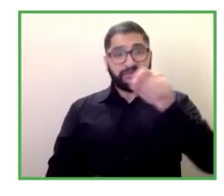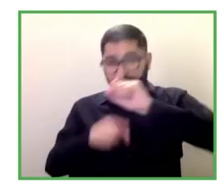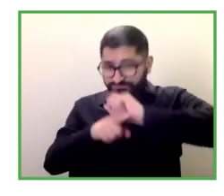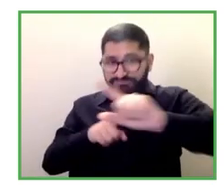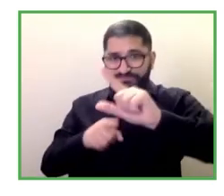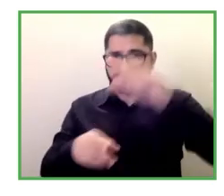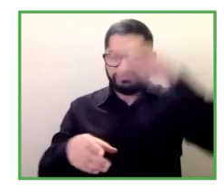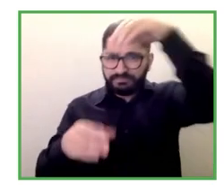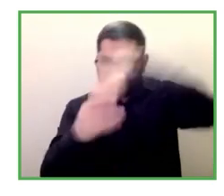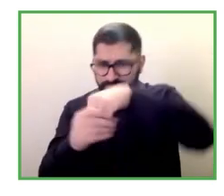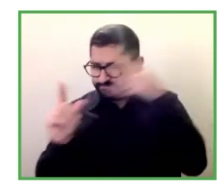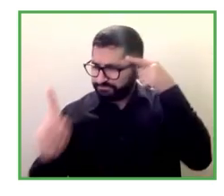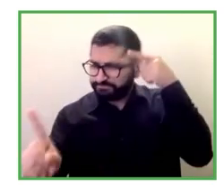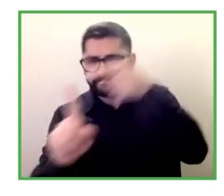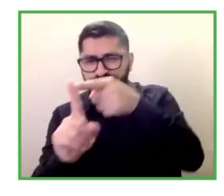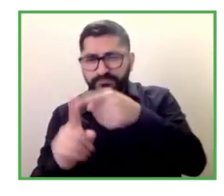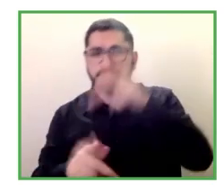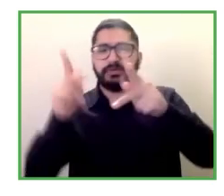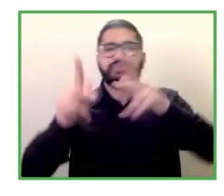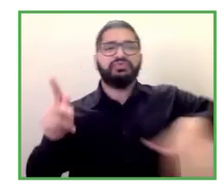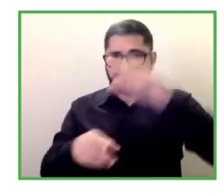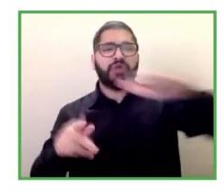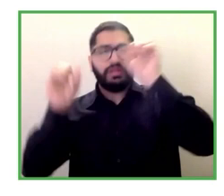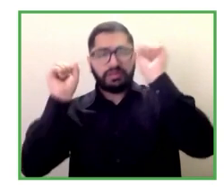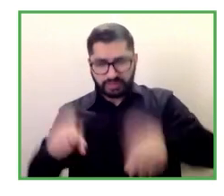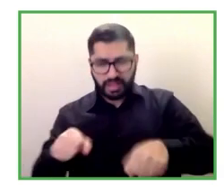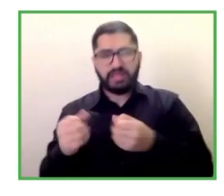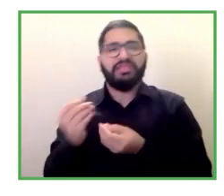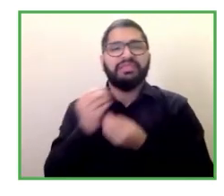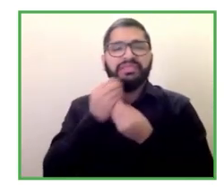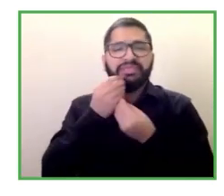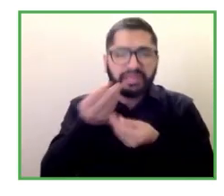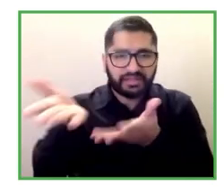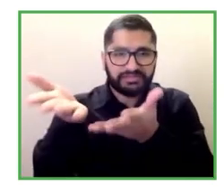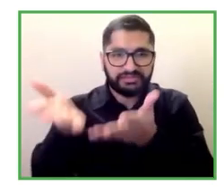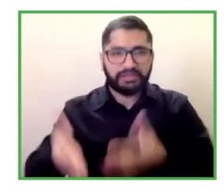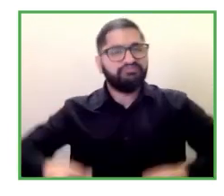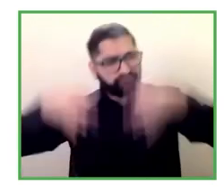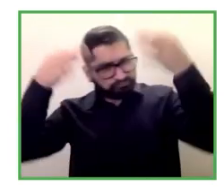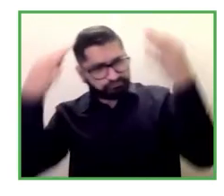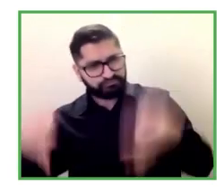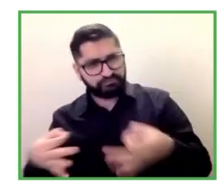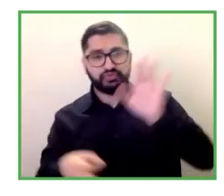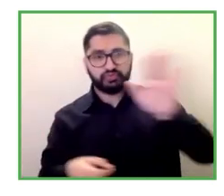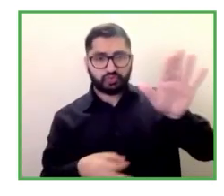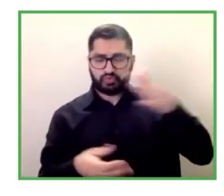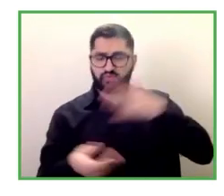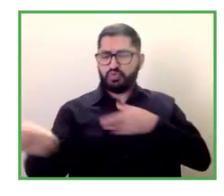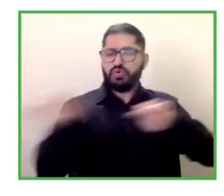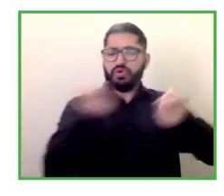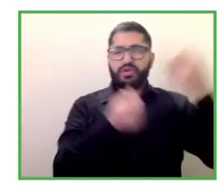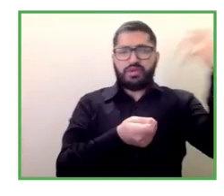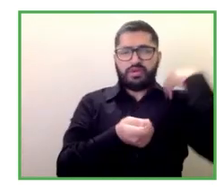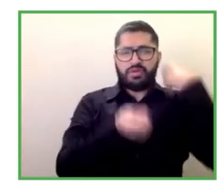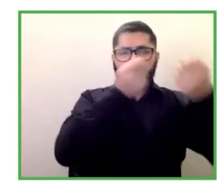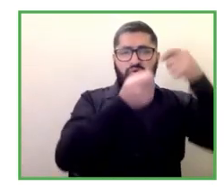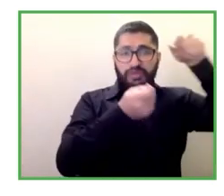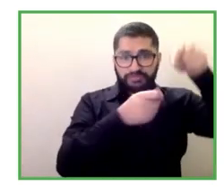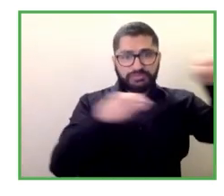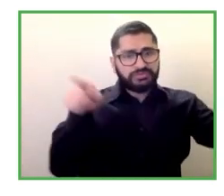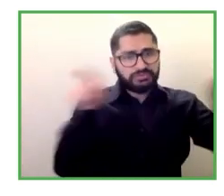asegurar que los dueños de negocios con discapacidad se les den las oportunidades ya sea en alguna licitación